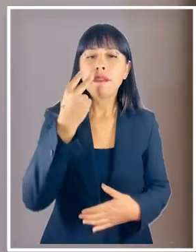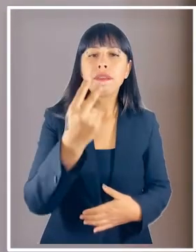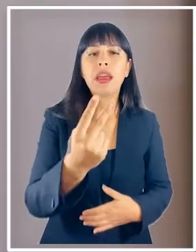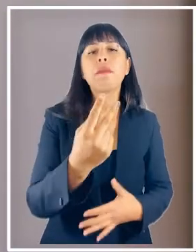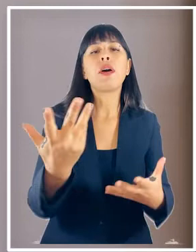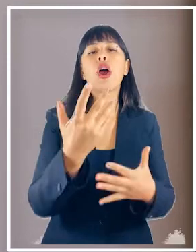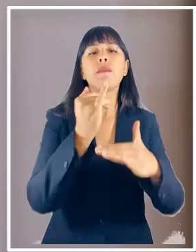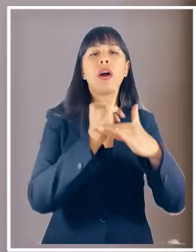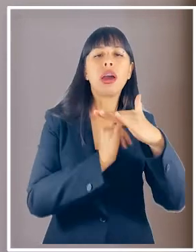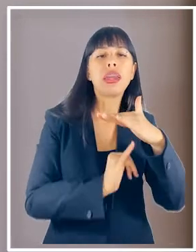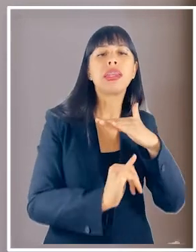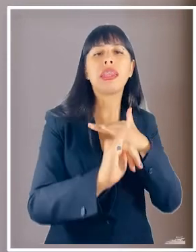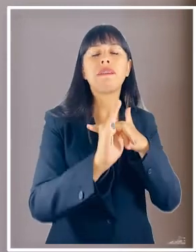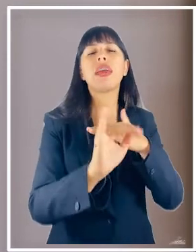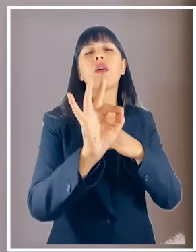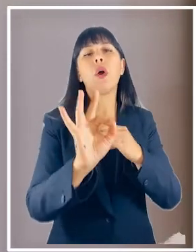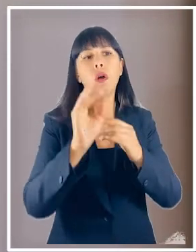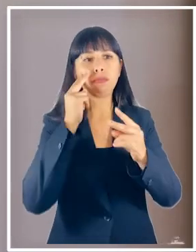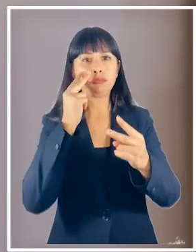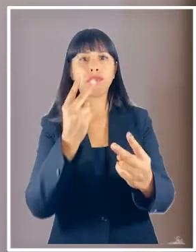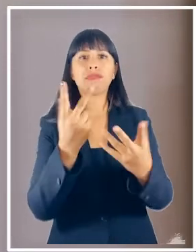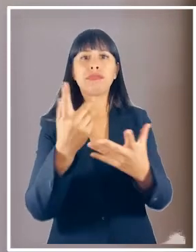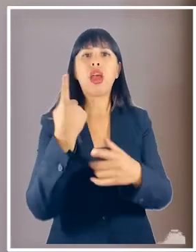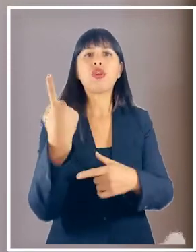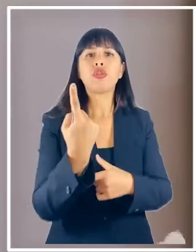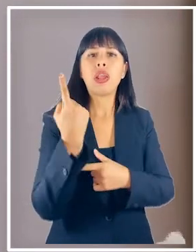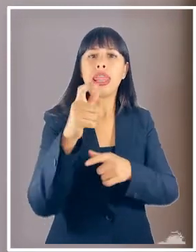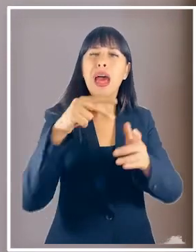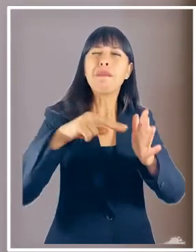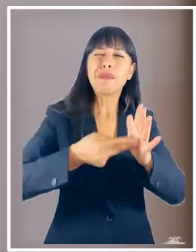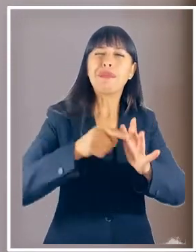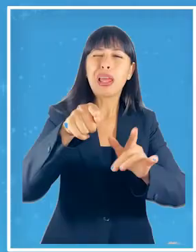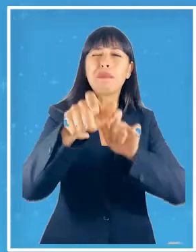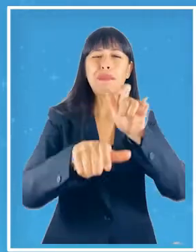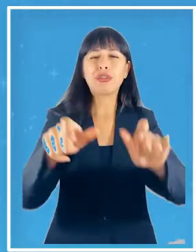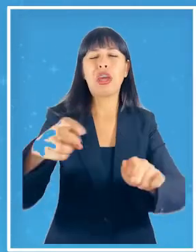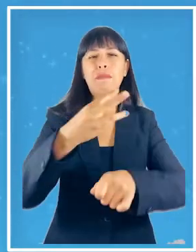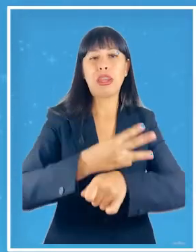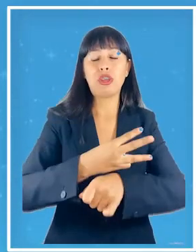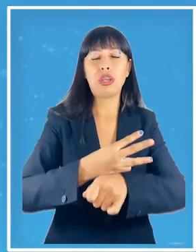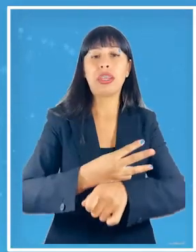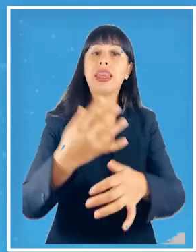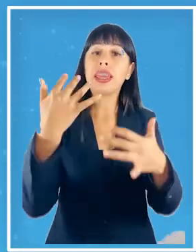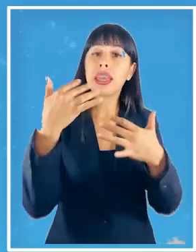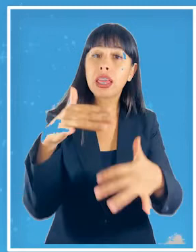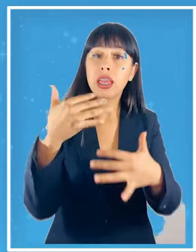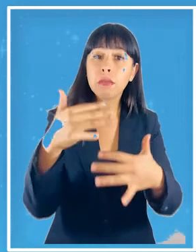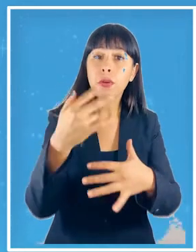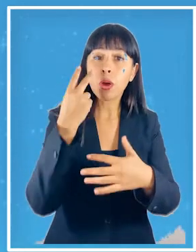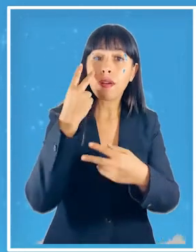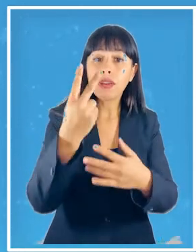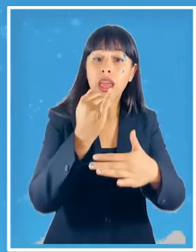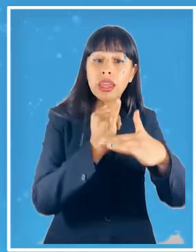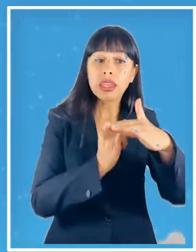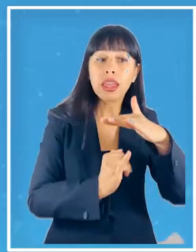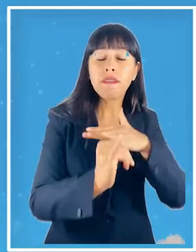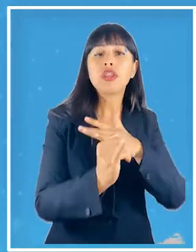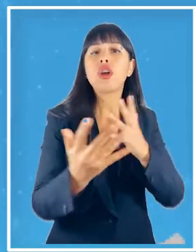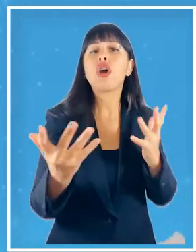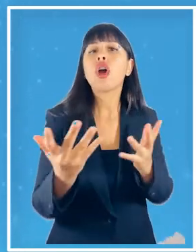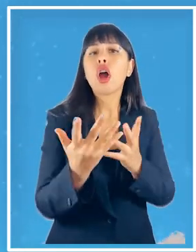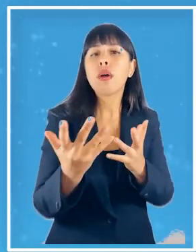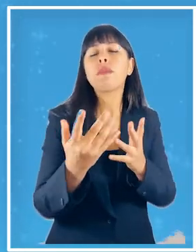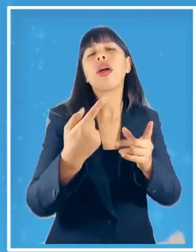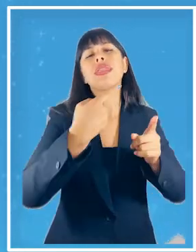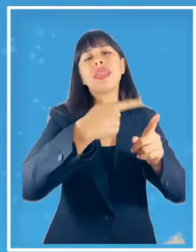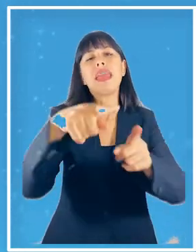formas de intervenir o abordar la problemática de la soledad en las personas mayores es importante abordar la problemática de la